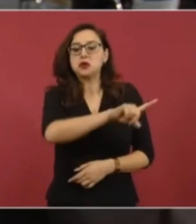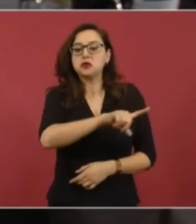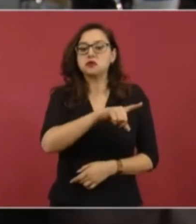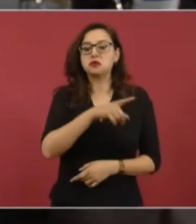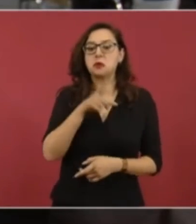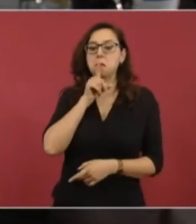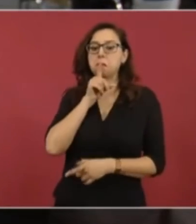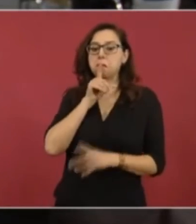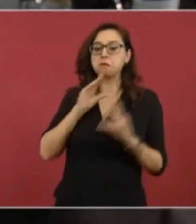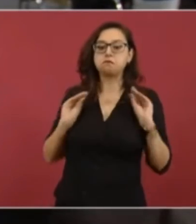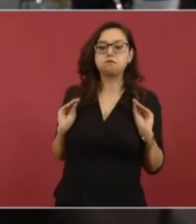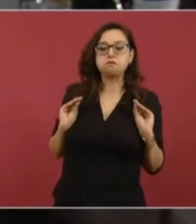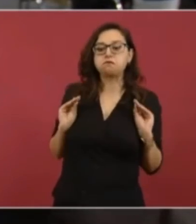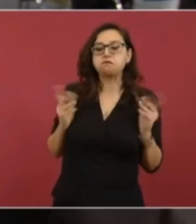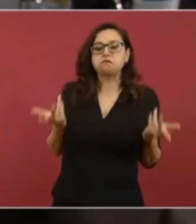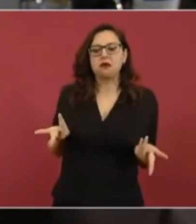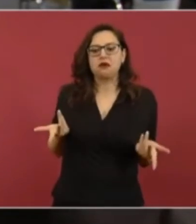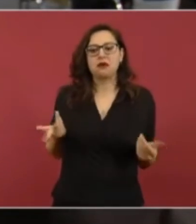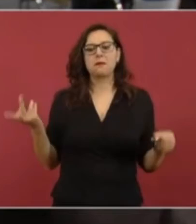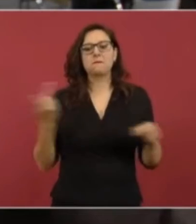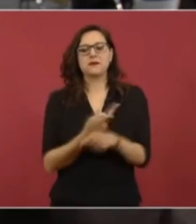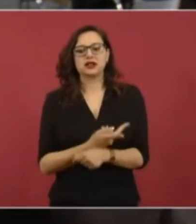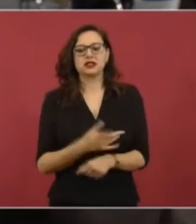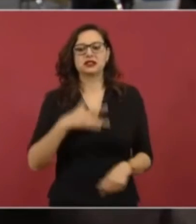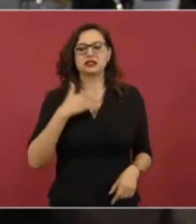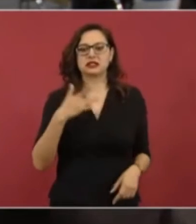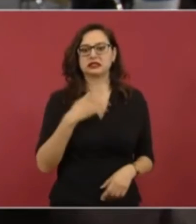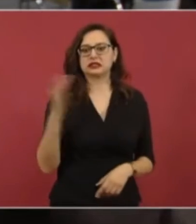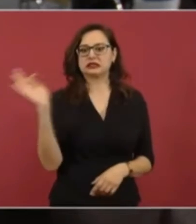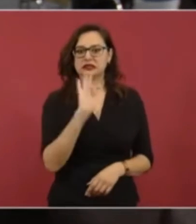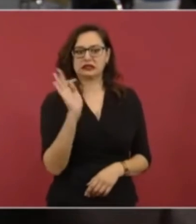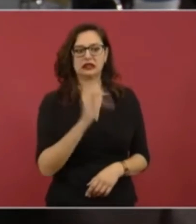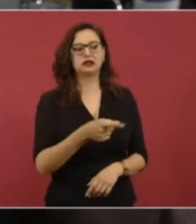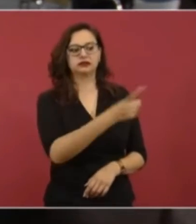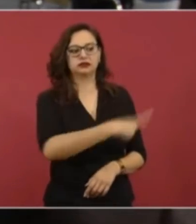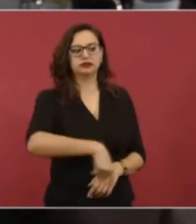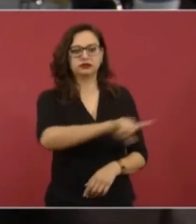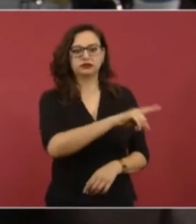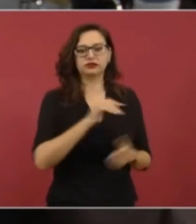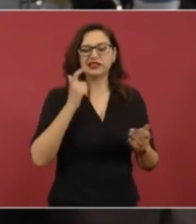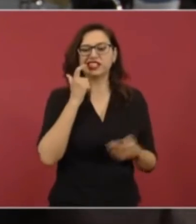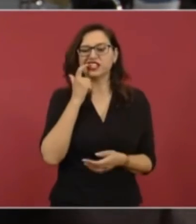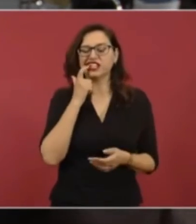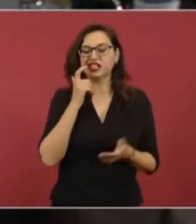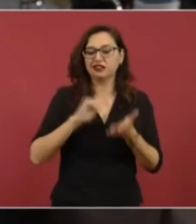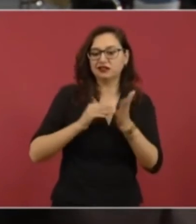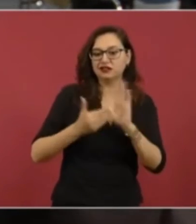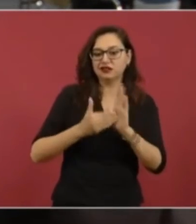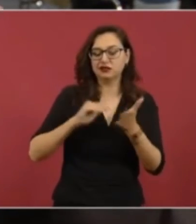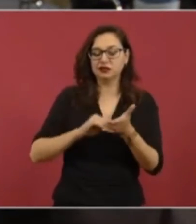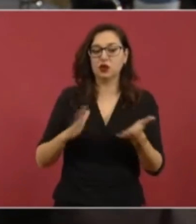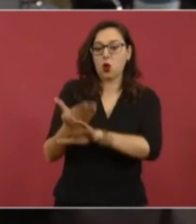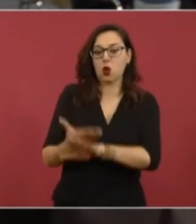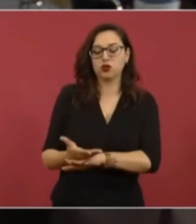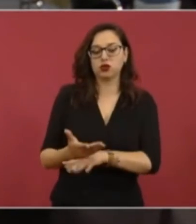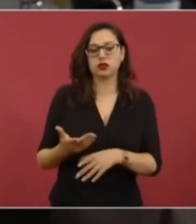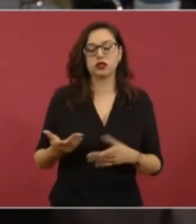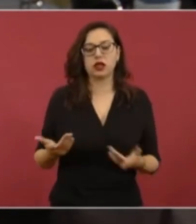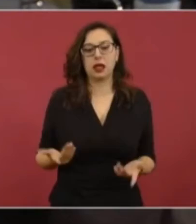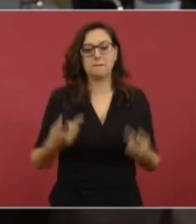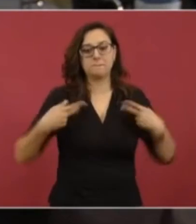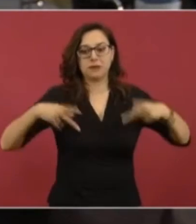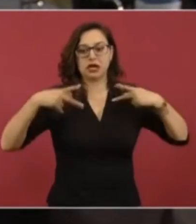posturas. Y si no cree o considera que puede ser una estrategia como la que se detectó del Partido Verde de contratar